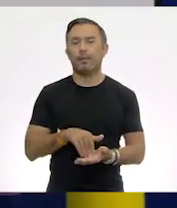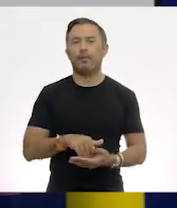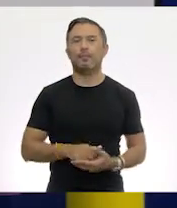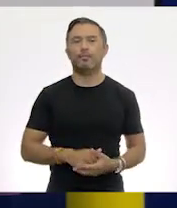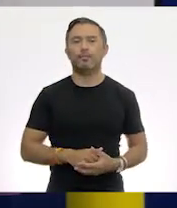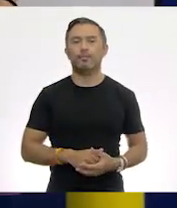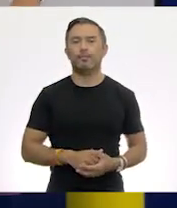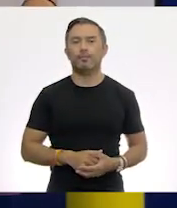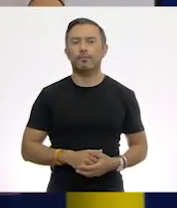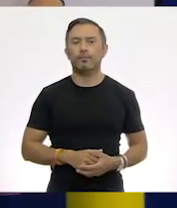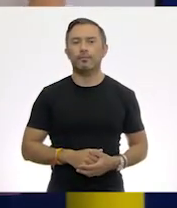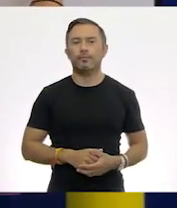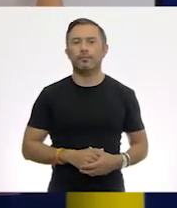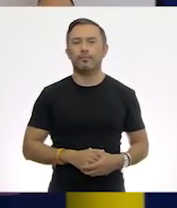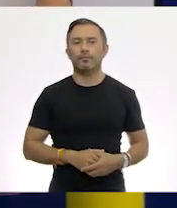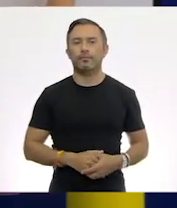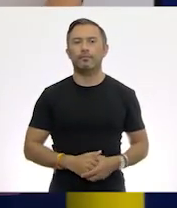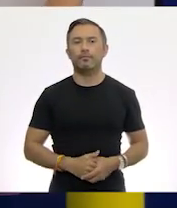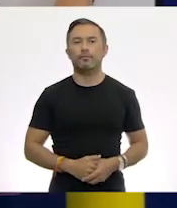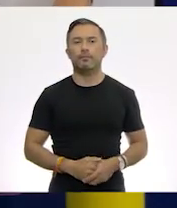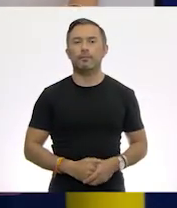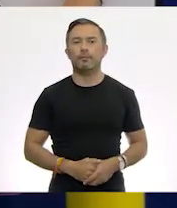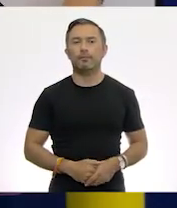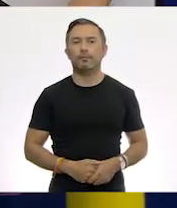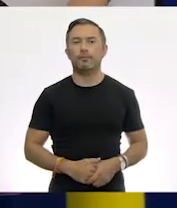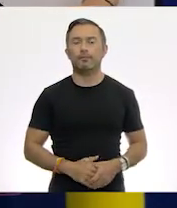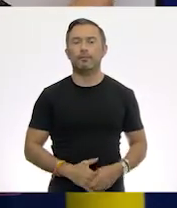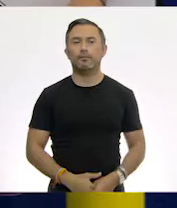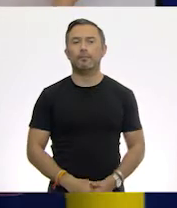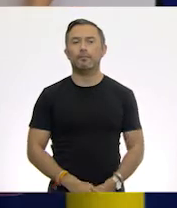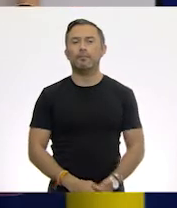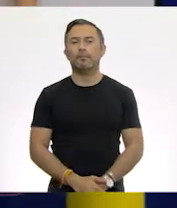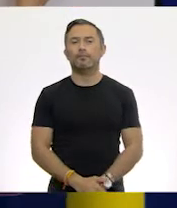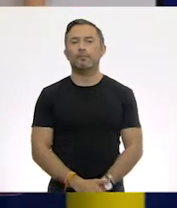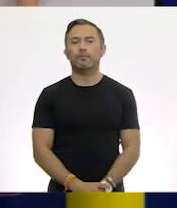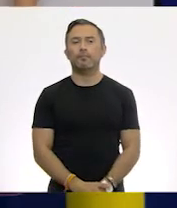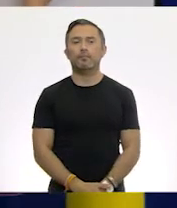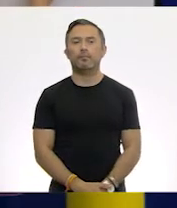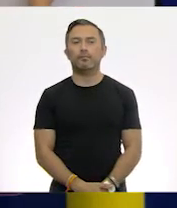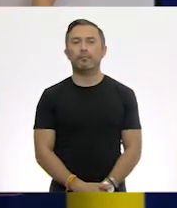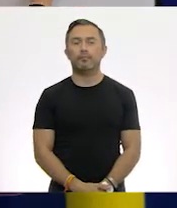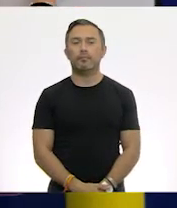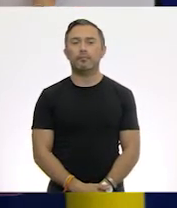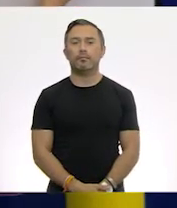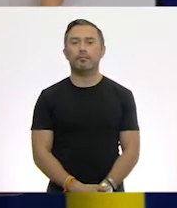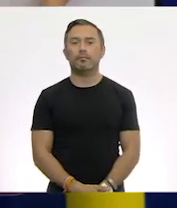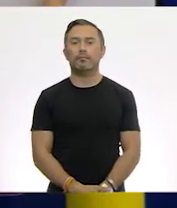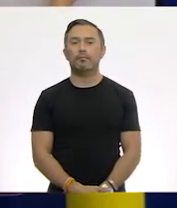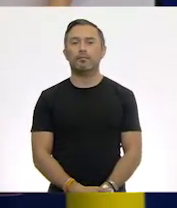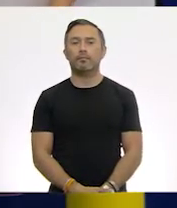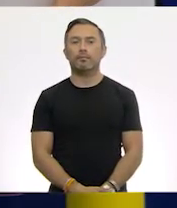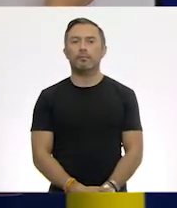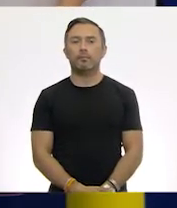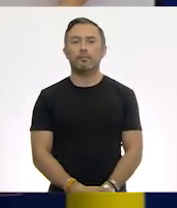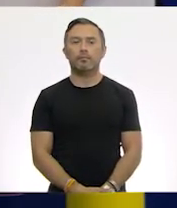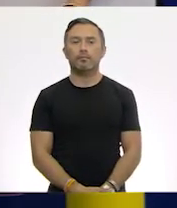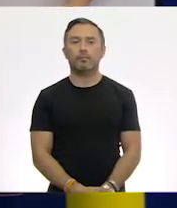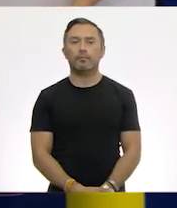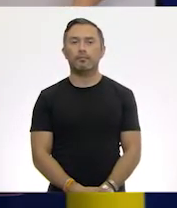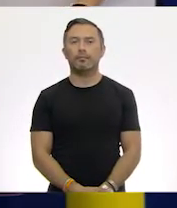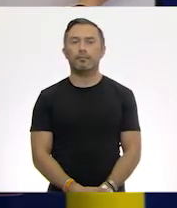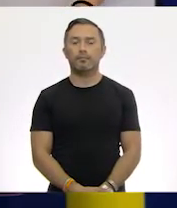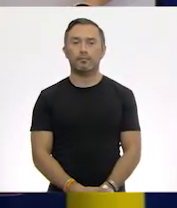.000.